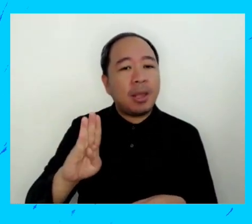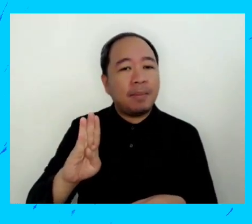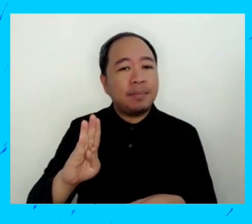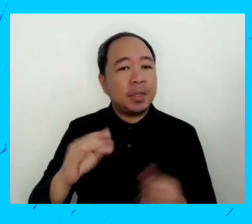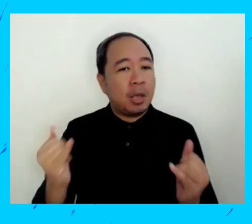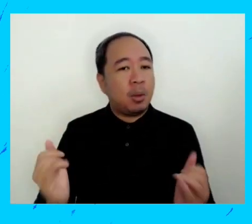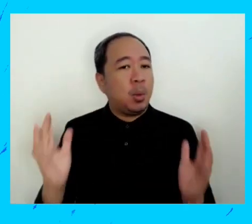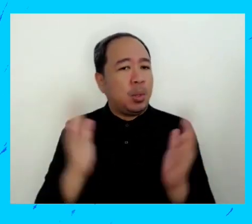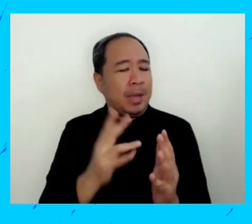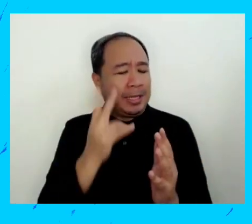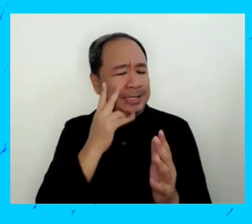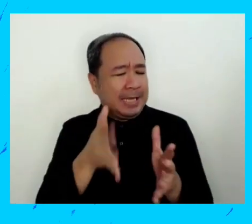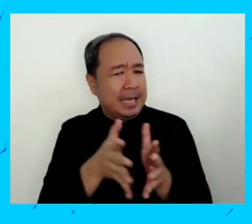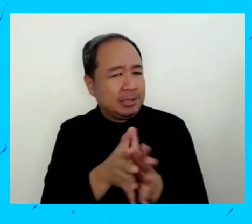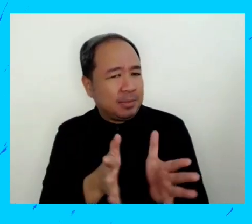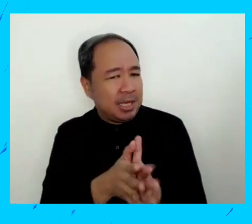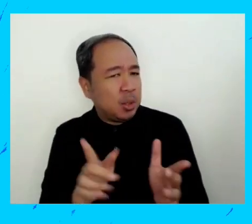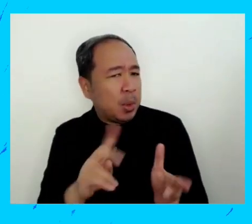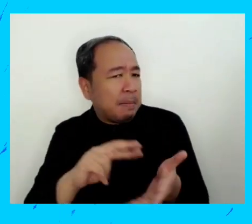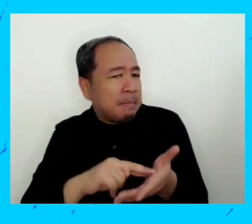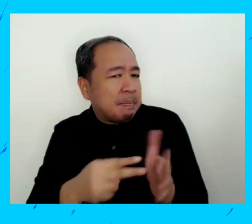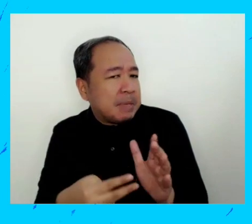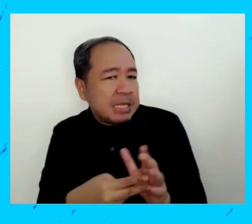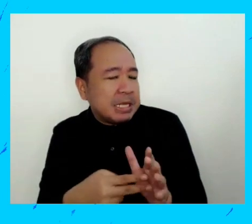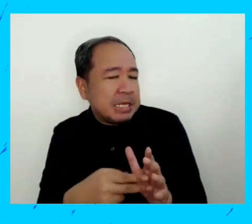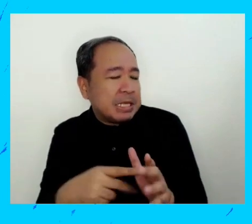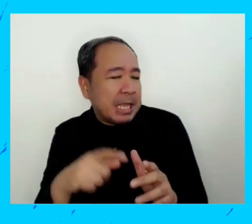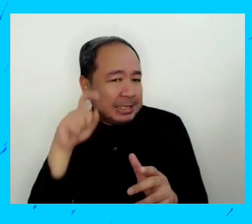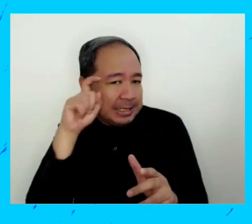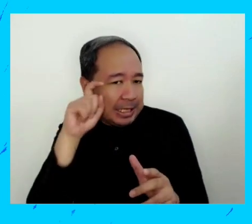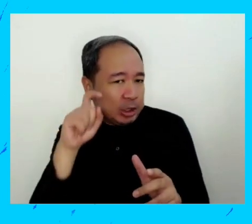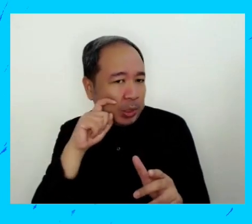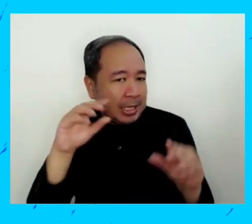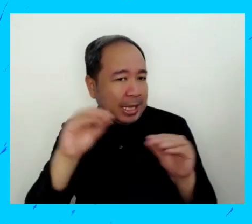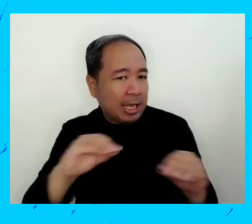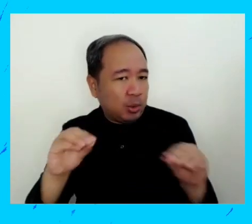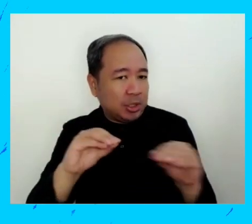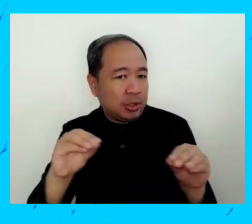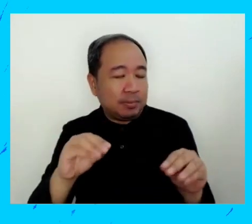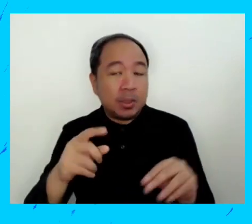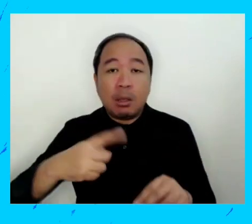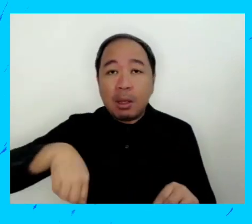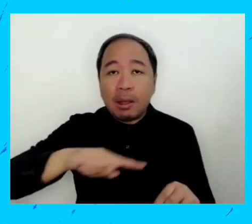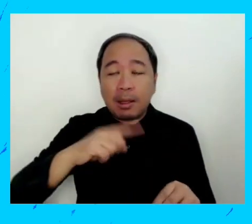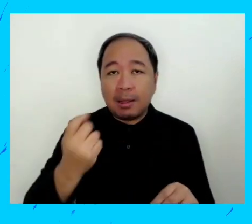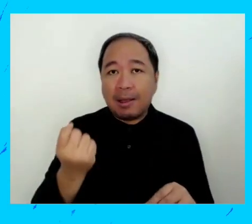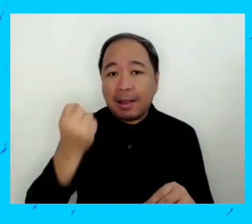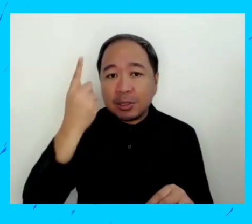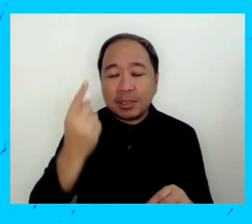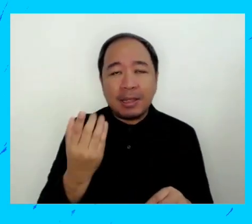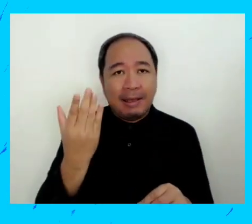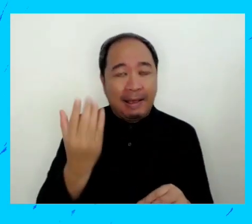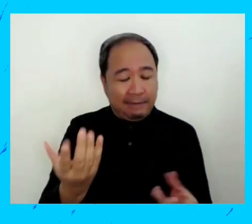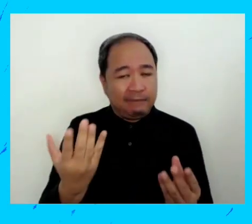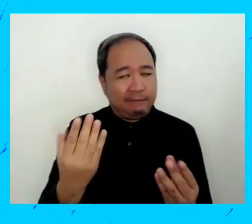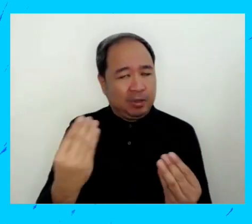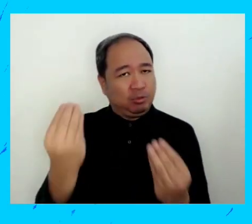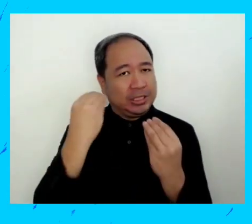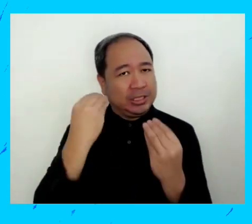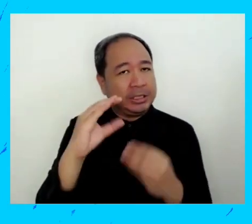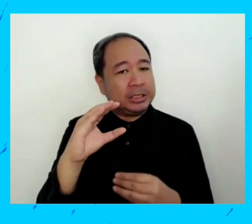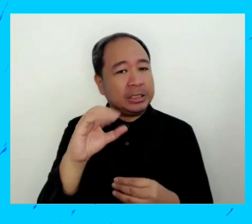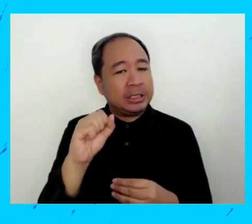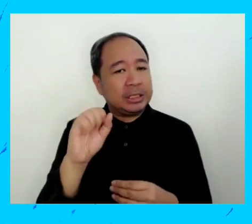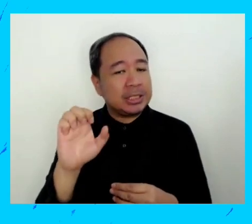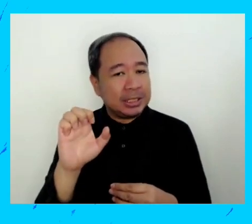que ser importante sobre los abordajes para la definición de la educación muchos de nosotros tuvimos el